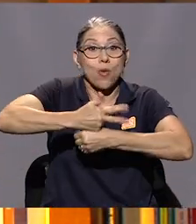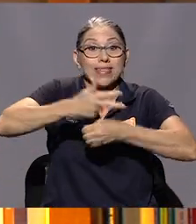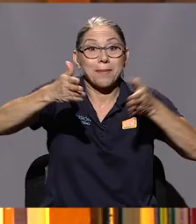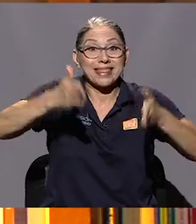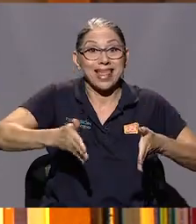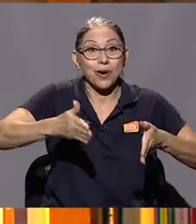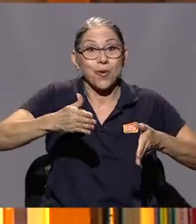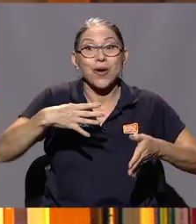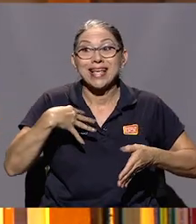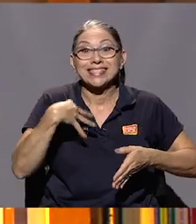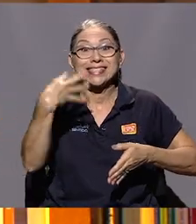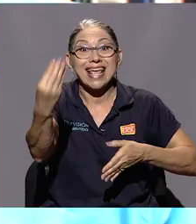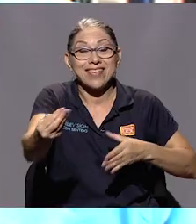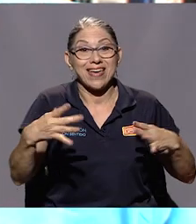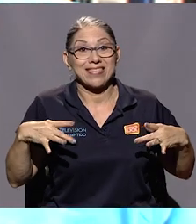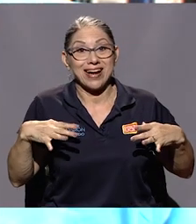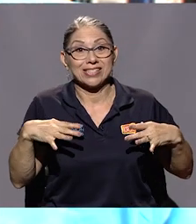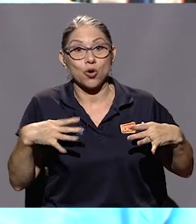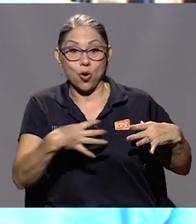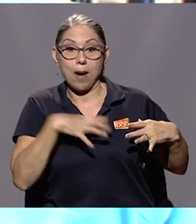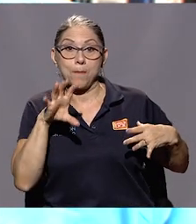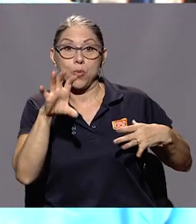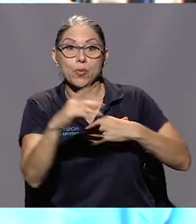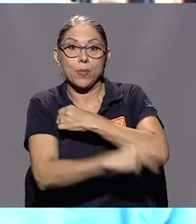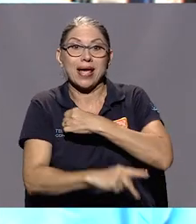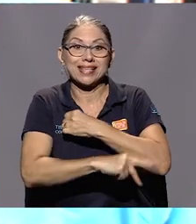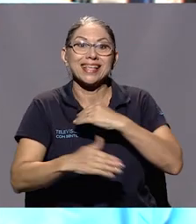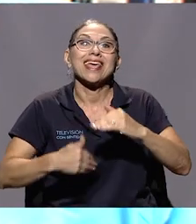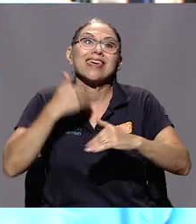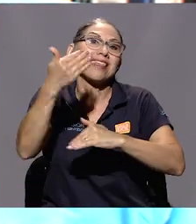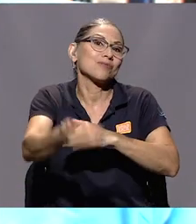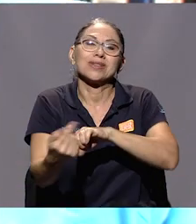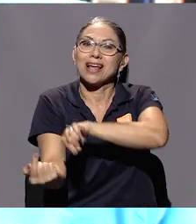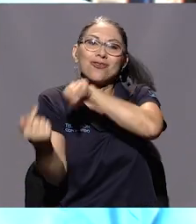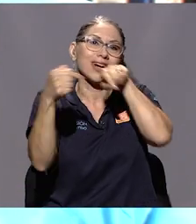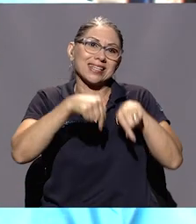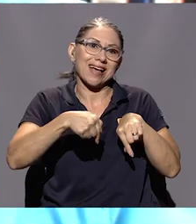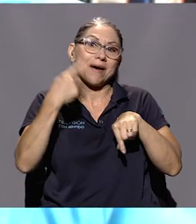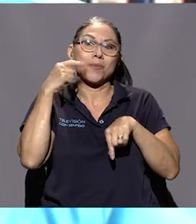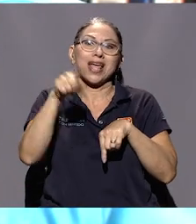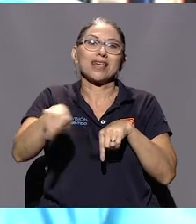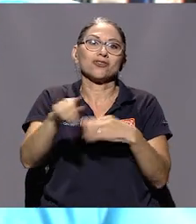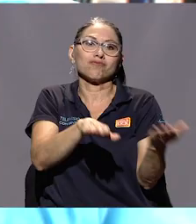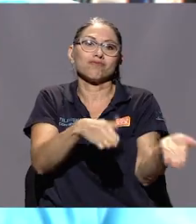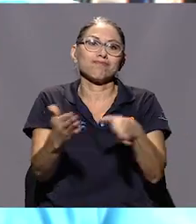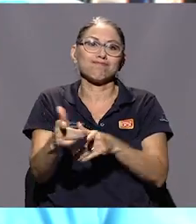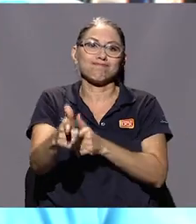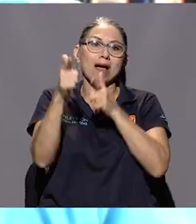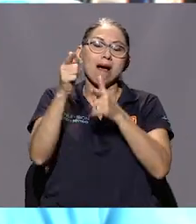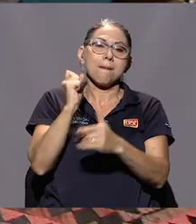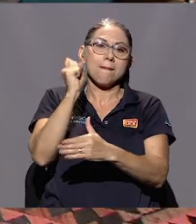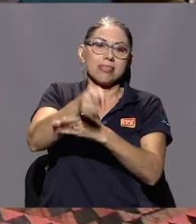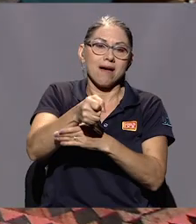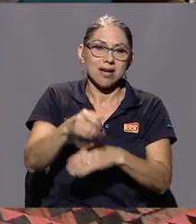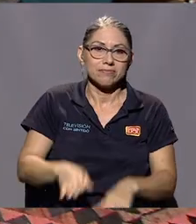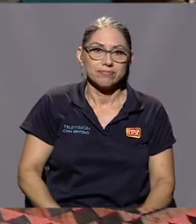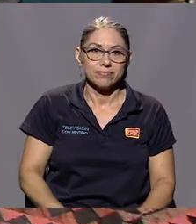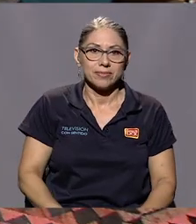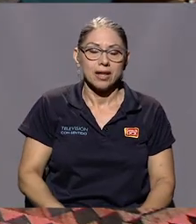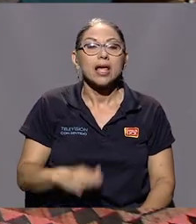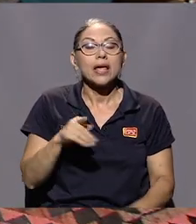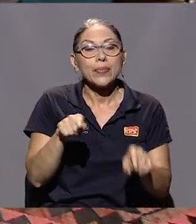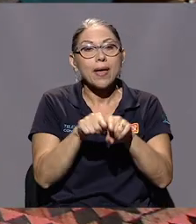Se iban de vacación a su país y ya no regresaban, porque los mataban. Y luego un